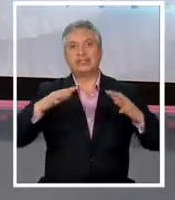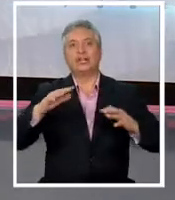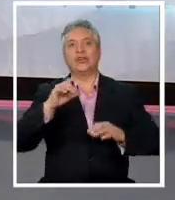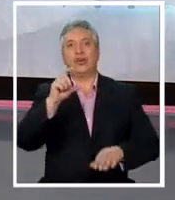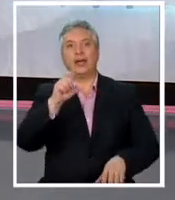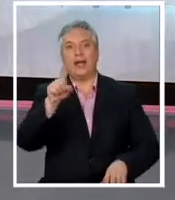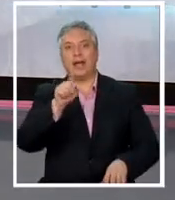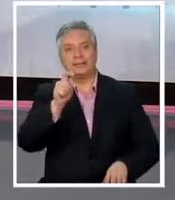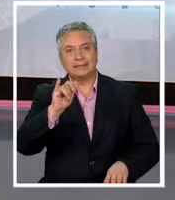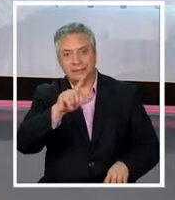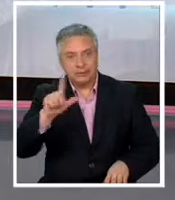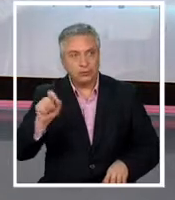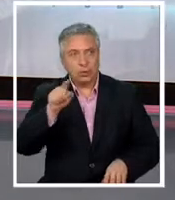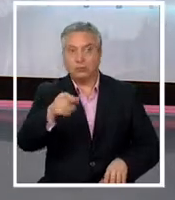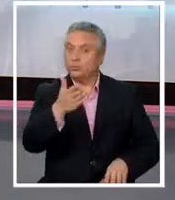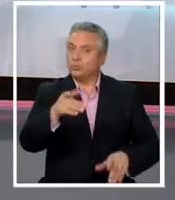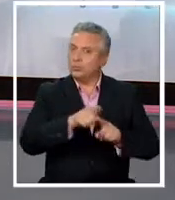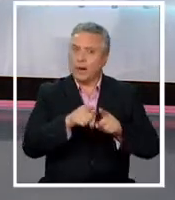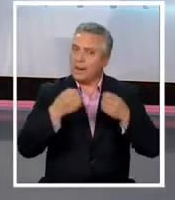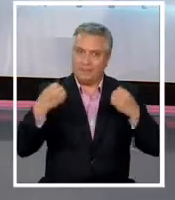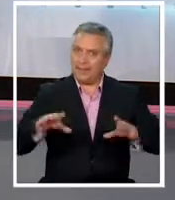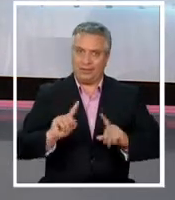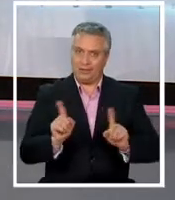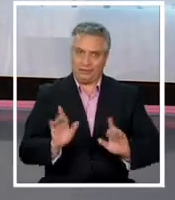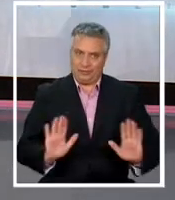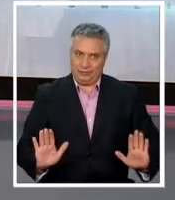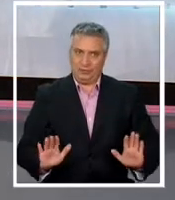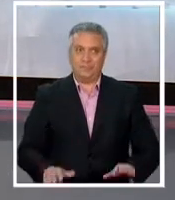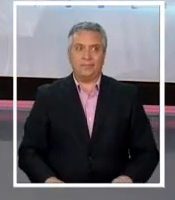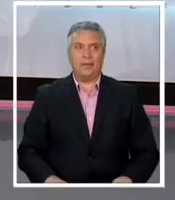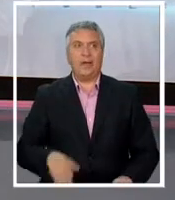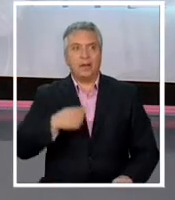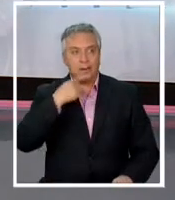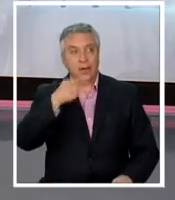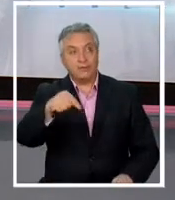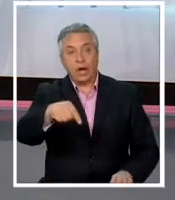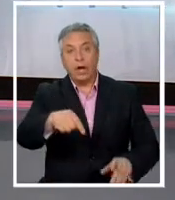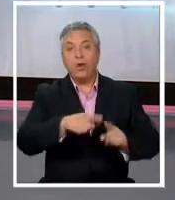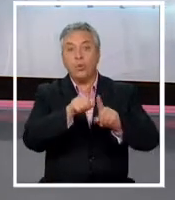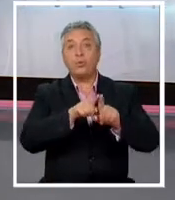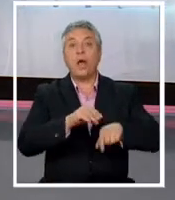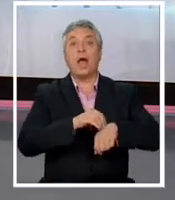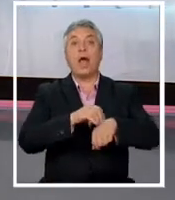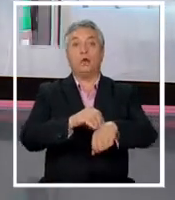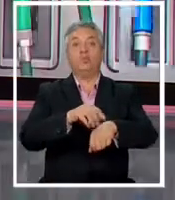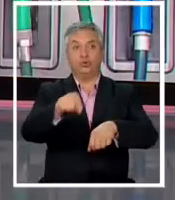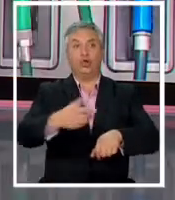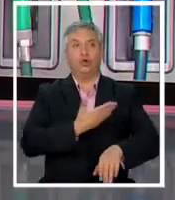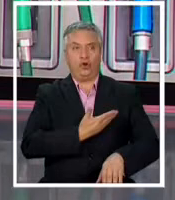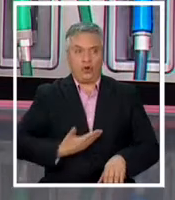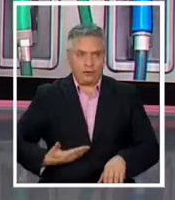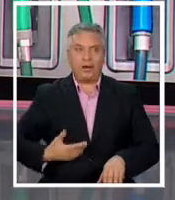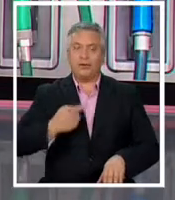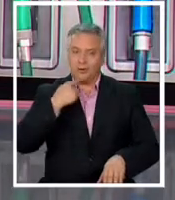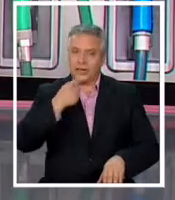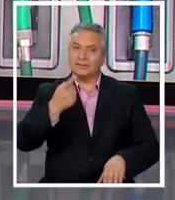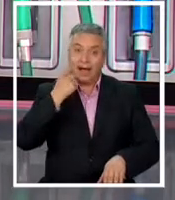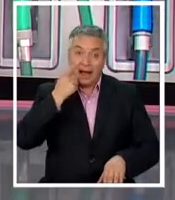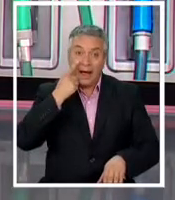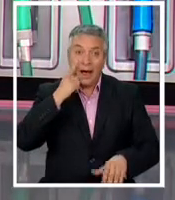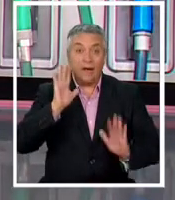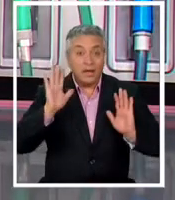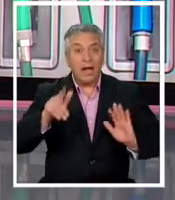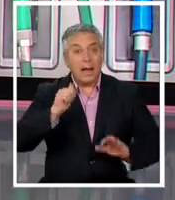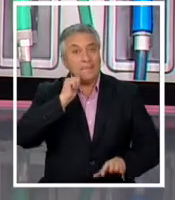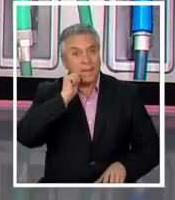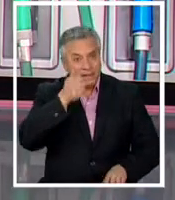Congreso y los alrededores para que usted no se lo pierda. Y vamos a uno de los anuncios que hizo hoy el gobierno que probablemente también lo vamos a escuchar mañana